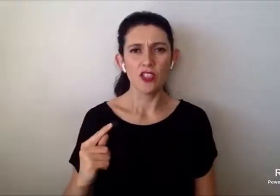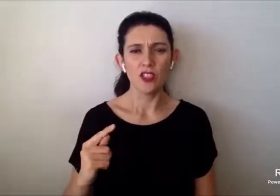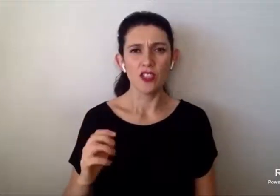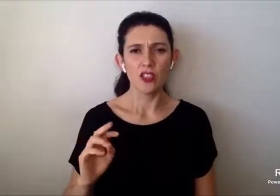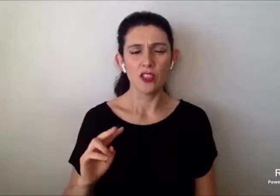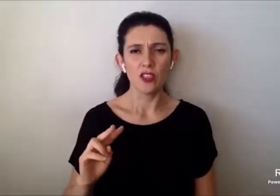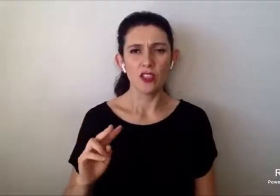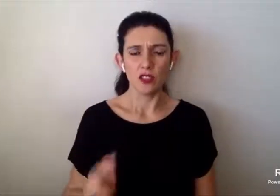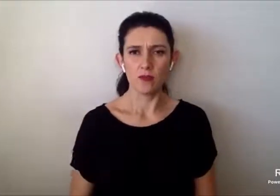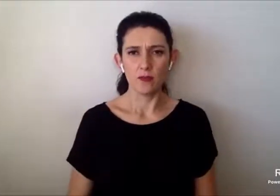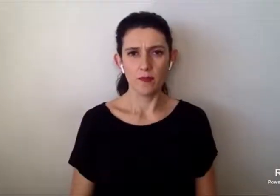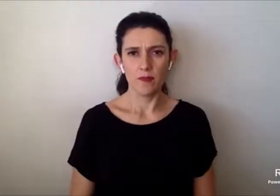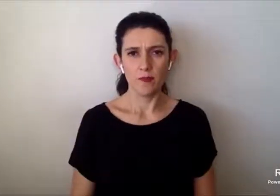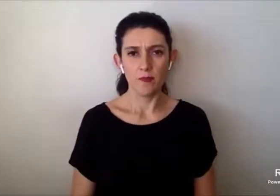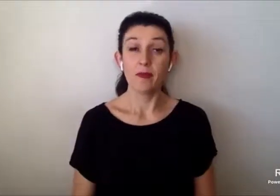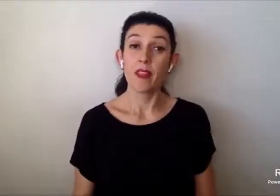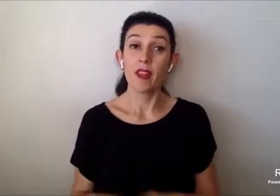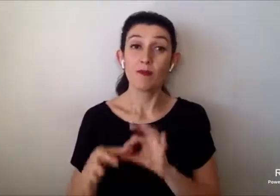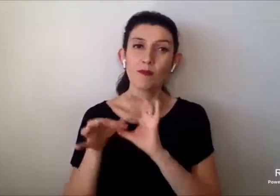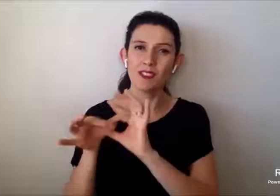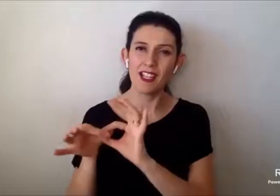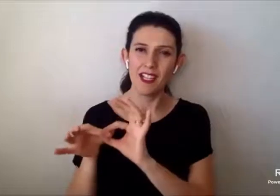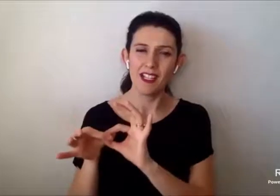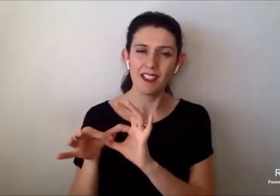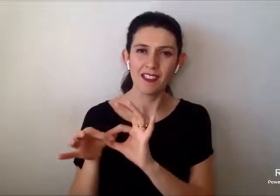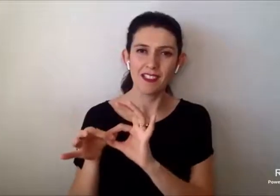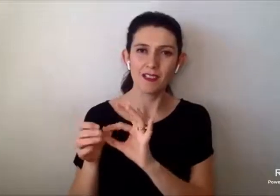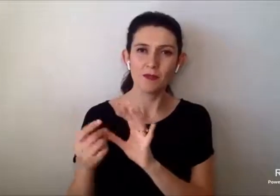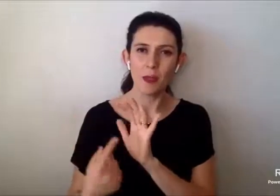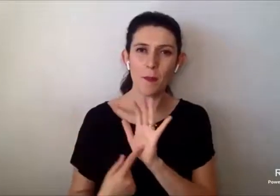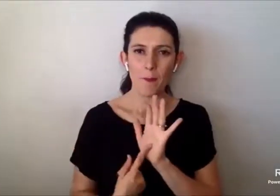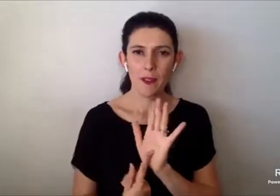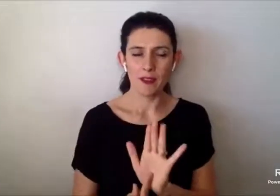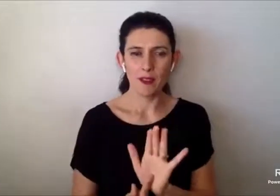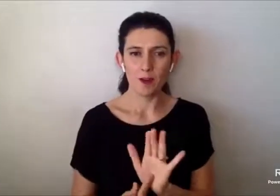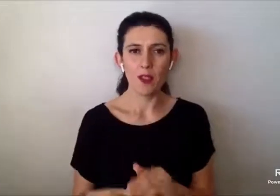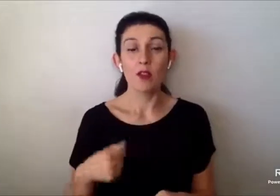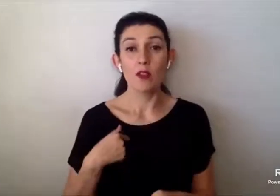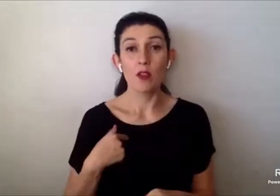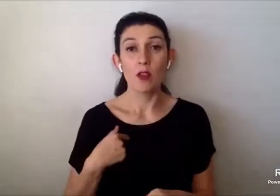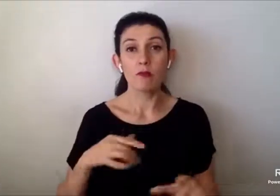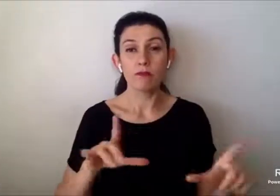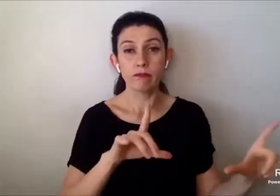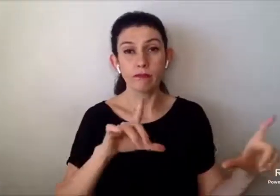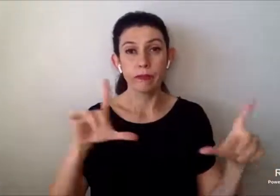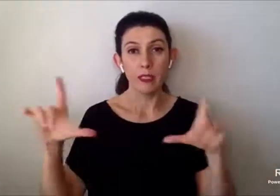Gracias, Almo, por la presentación. Voy a compartir mi pantalla.